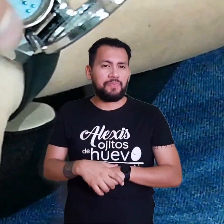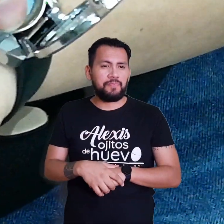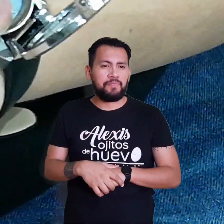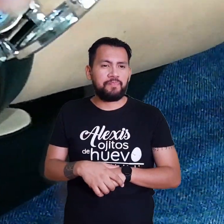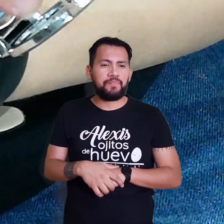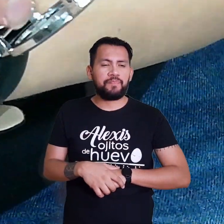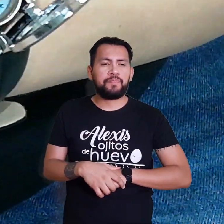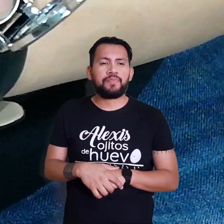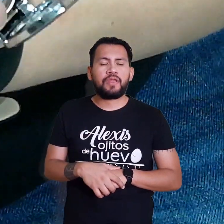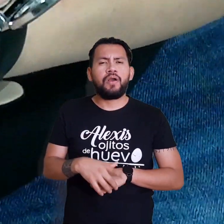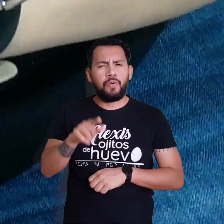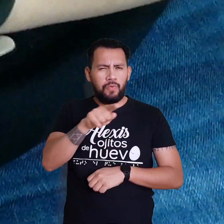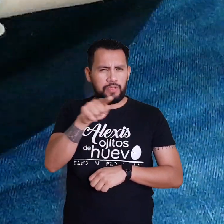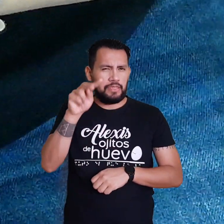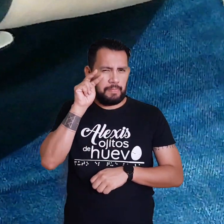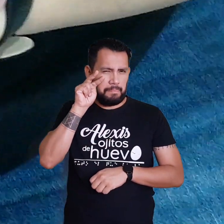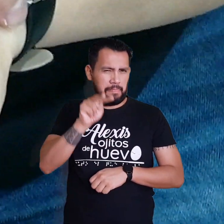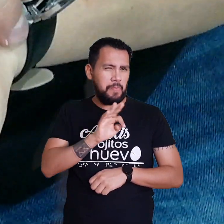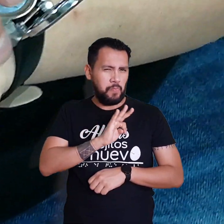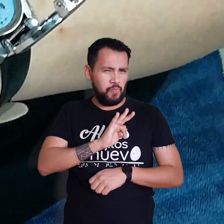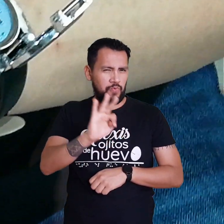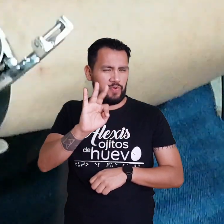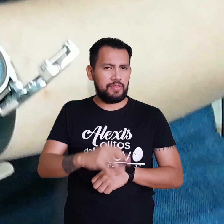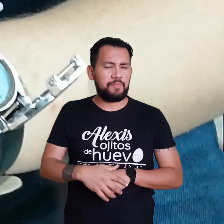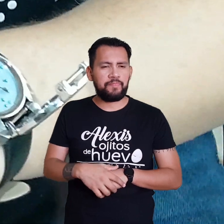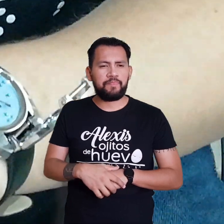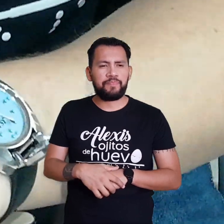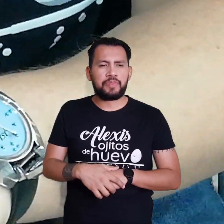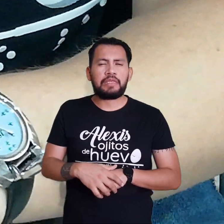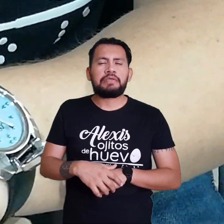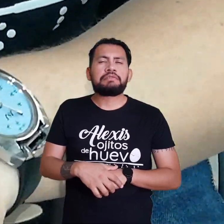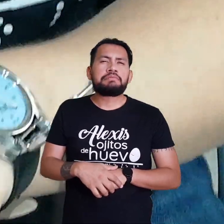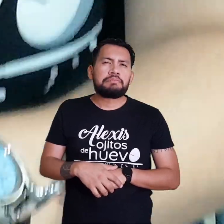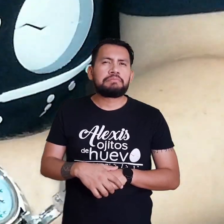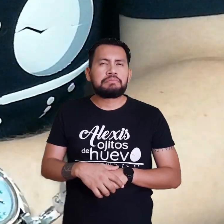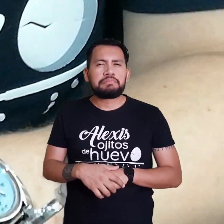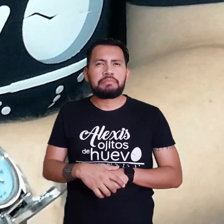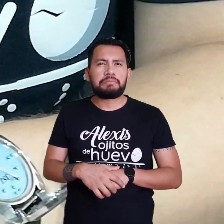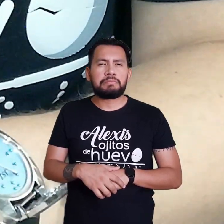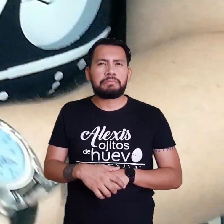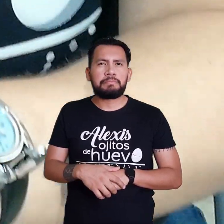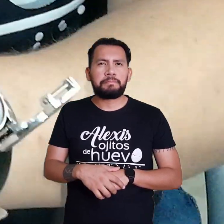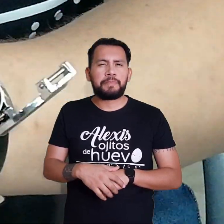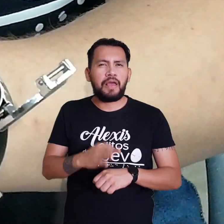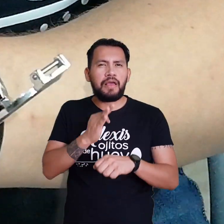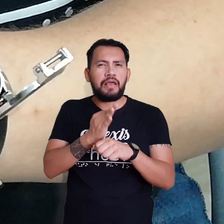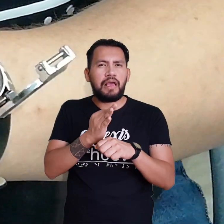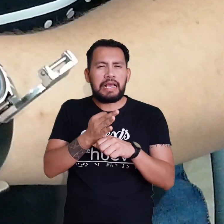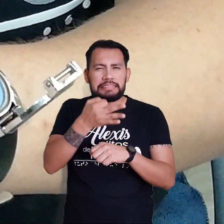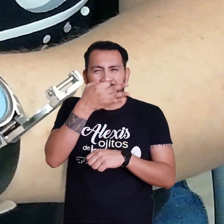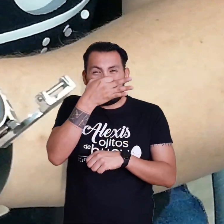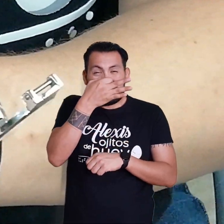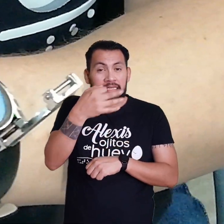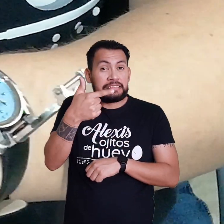En el caso de los minutos ¿No? O sea No es que haya braille Porque los números en braille Sería un pedo Poner el símbolo de número Los gentes que es ciega Saben de que